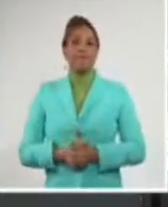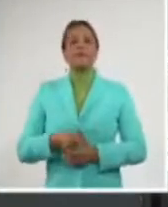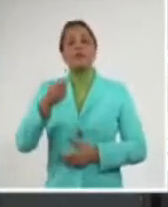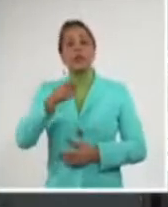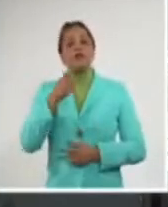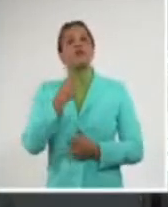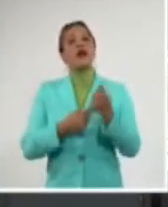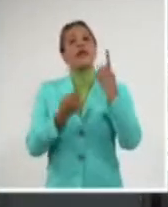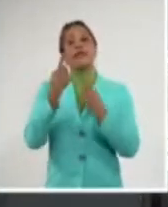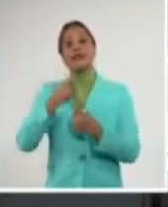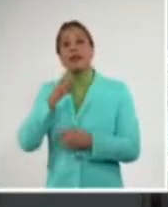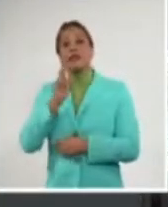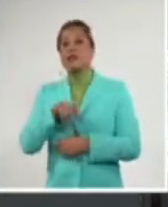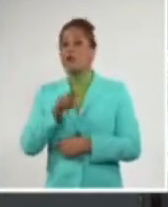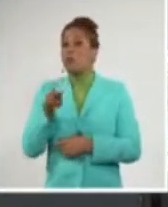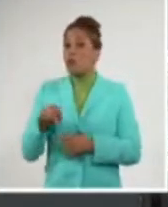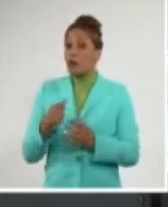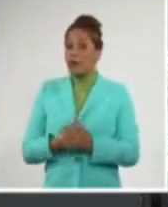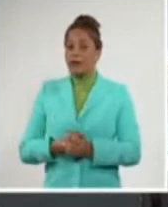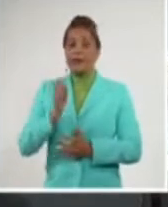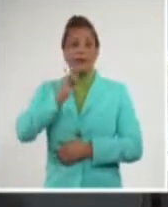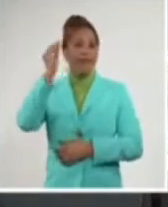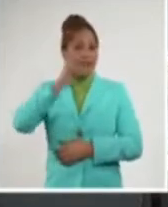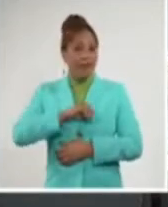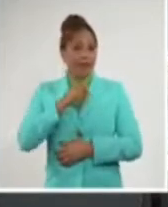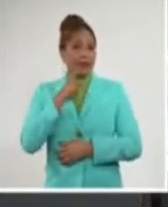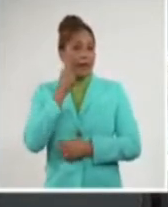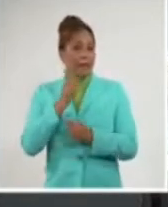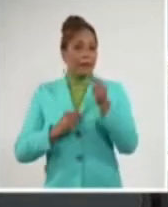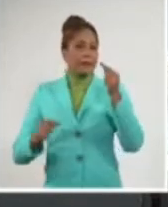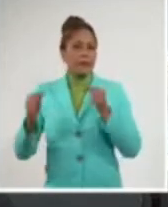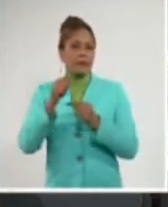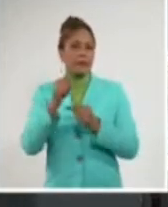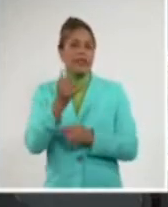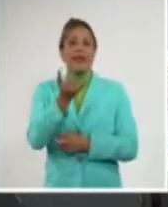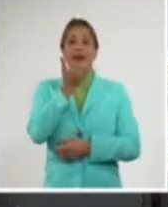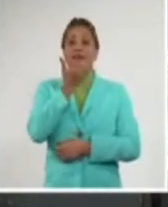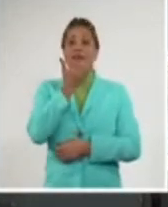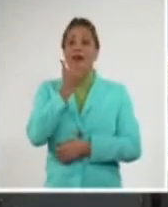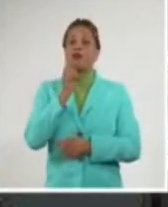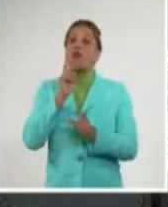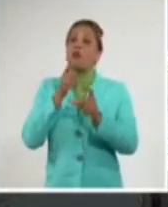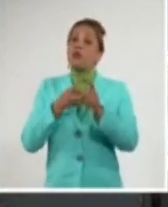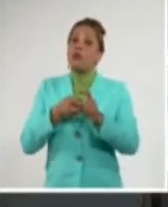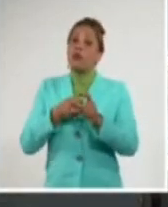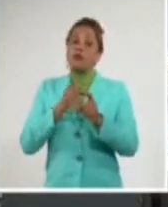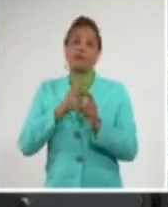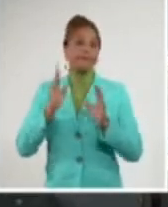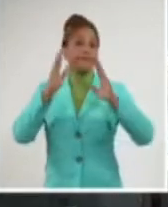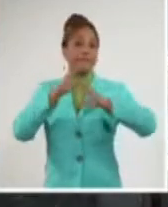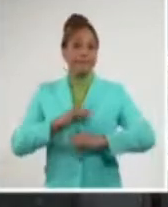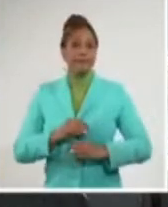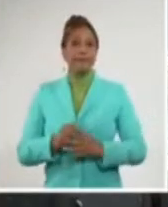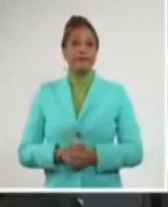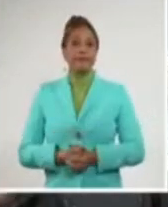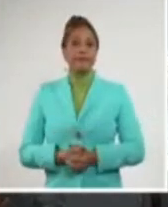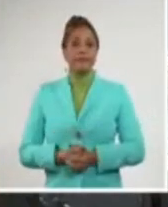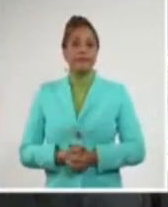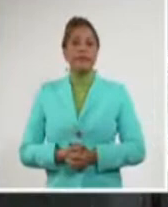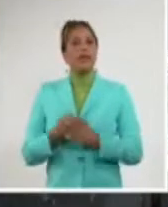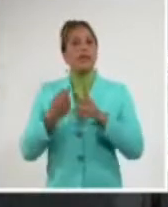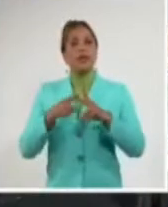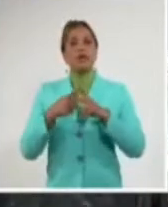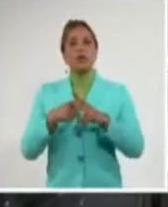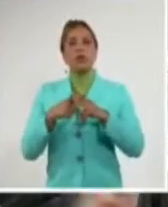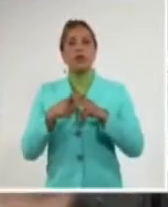alternativa, teniendo en cuenta que tenemos dificultades con el combustible para el tema de abasto en pipa. La primera solución